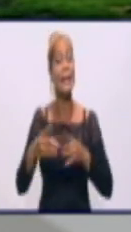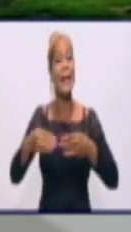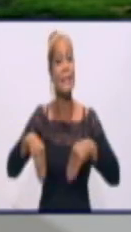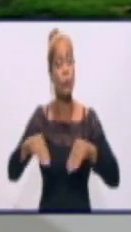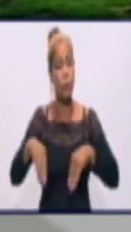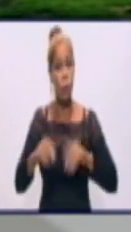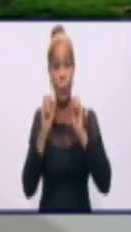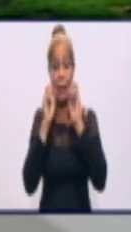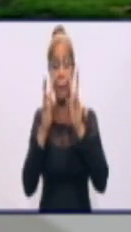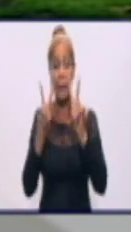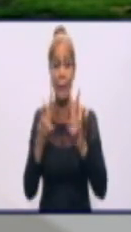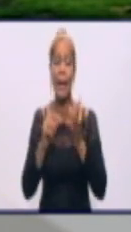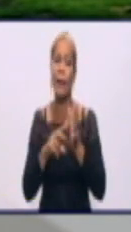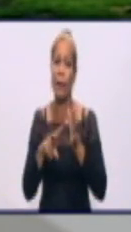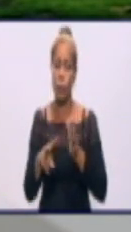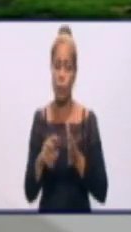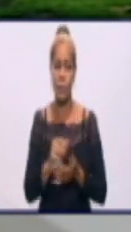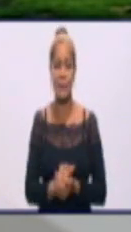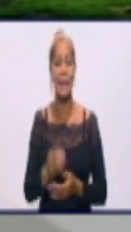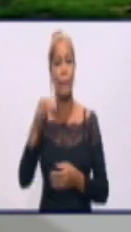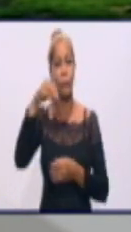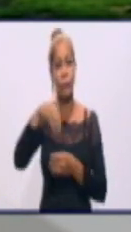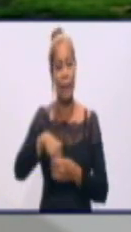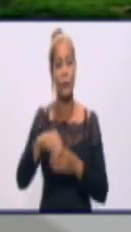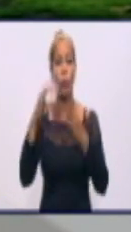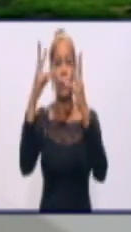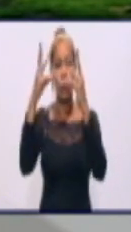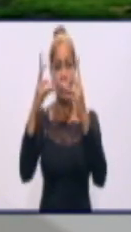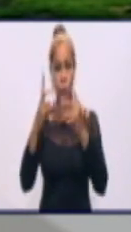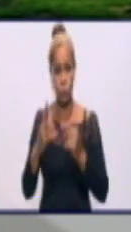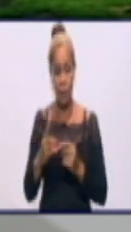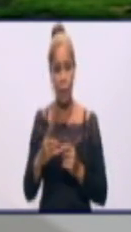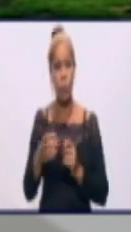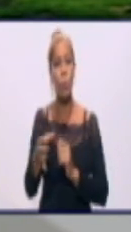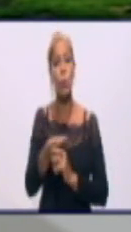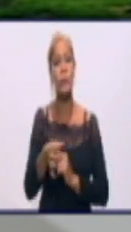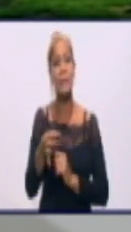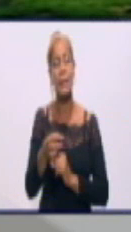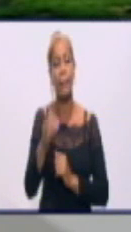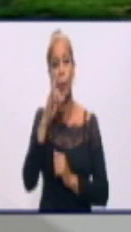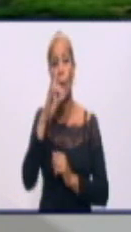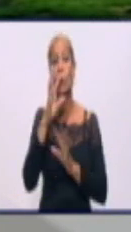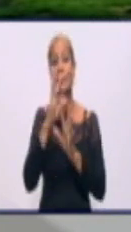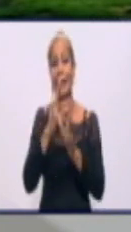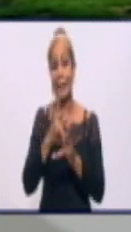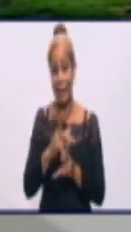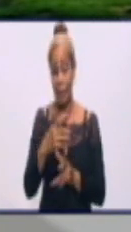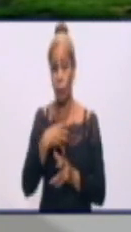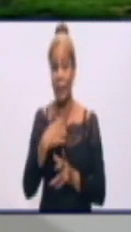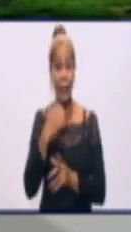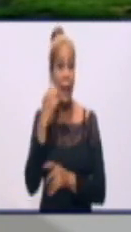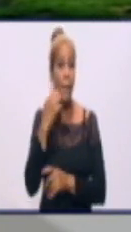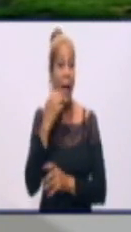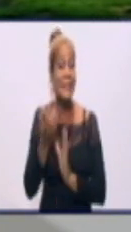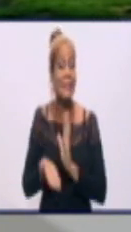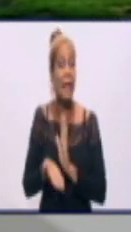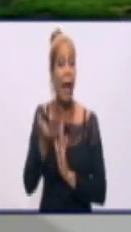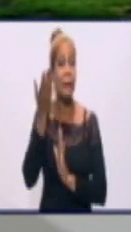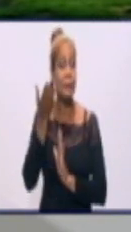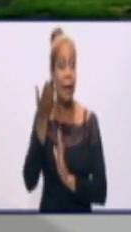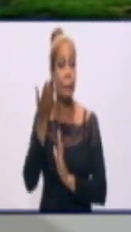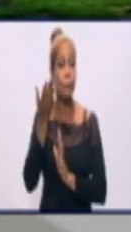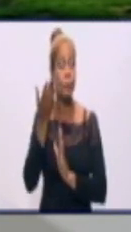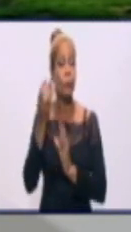vive la provincia. Dentro de los datos que daba la doctora, señalaba que el municipio de Niquero tiene la más alta incidencia en la provincia de Granma.